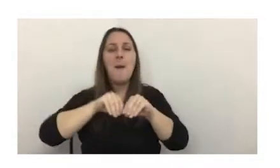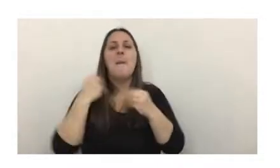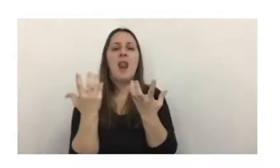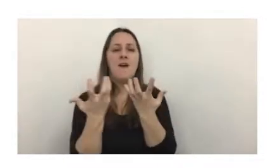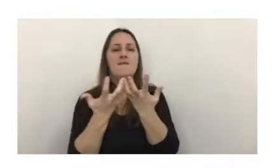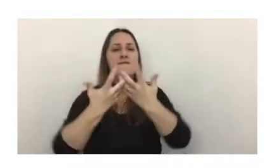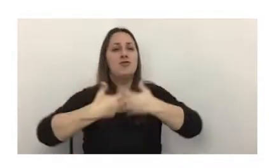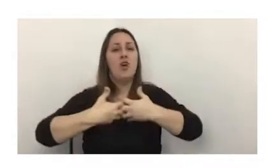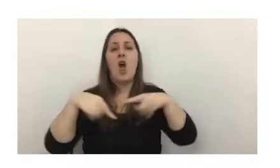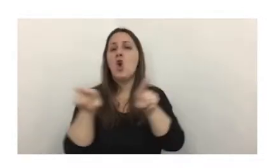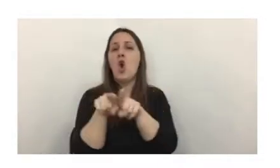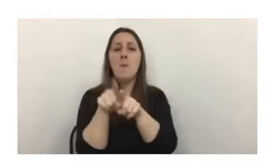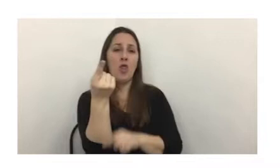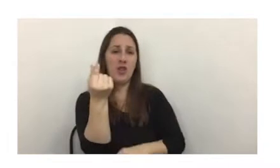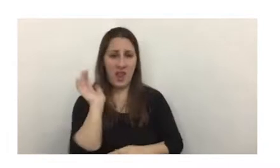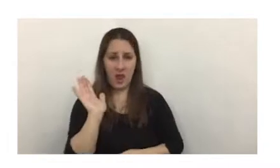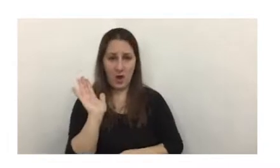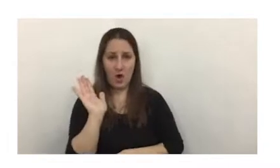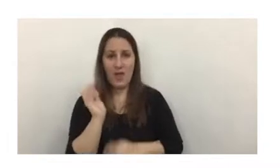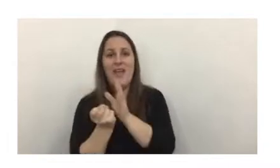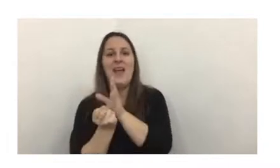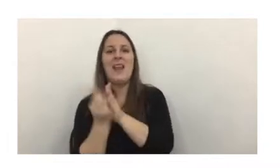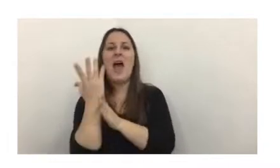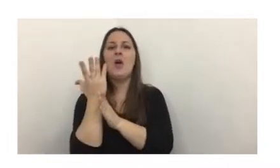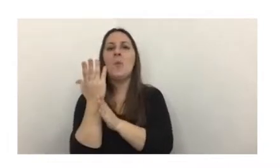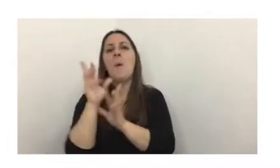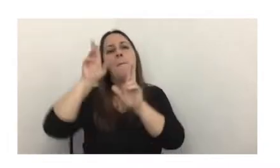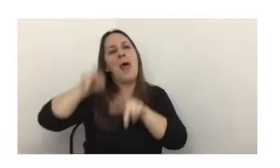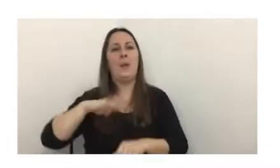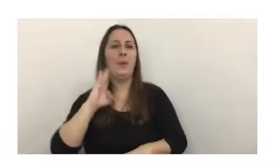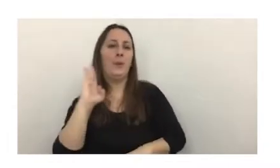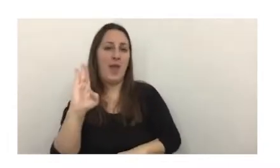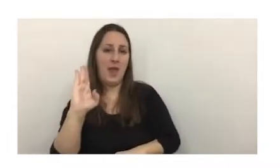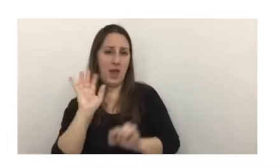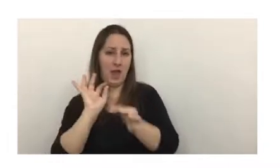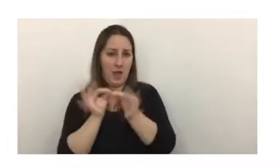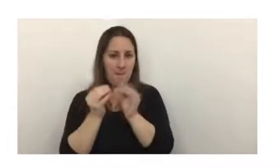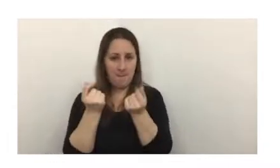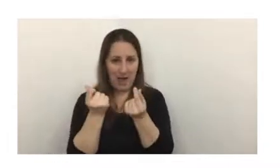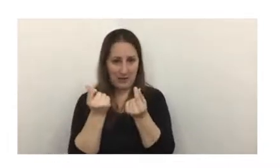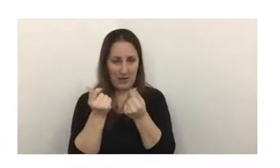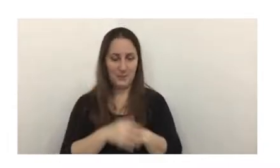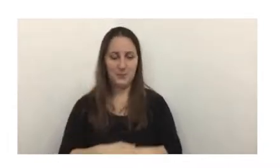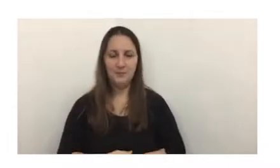funcionar como dinero y para constituir una moneda alternativa entre las partes privadas.